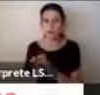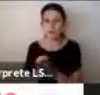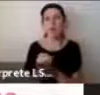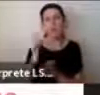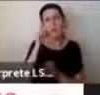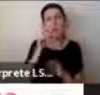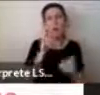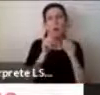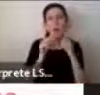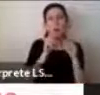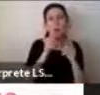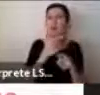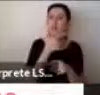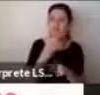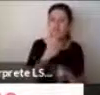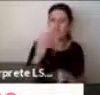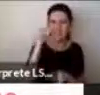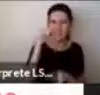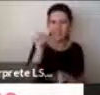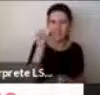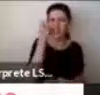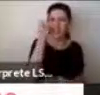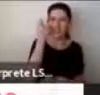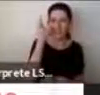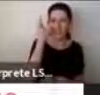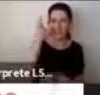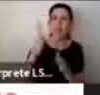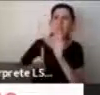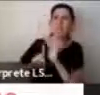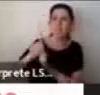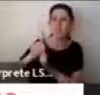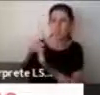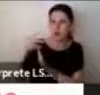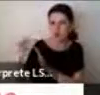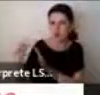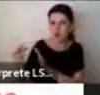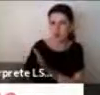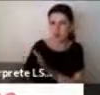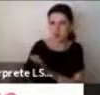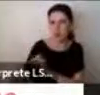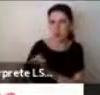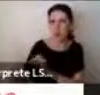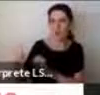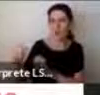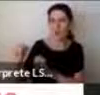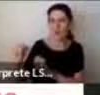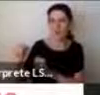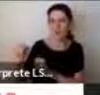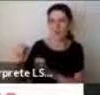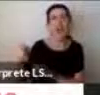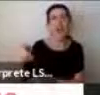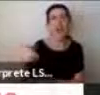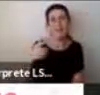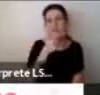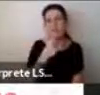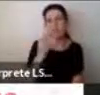de desarrollo para comprender los diagnósticos que les eran asignados en algunos casos, ¿cierto?